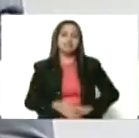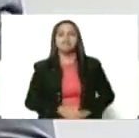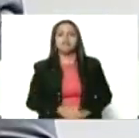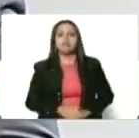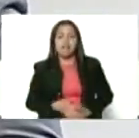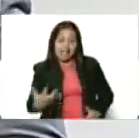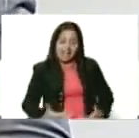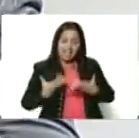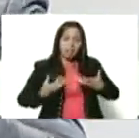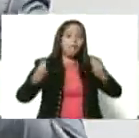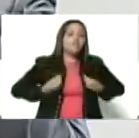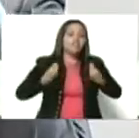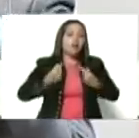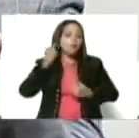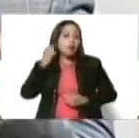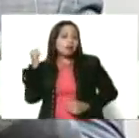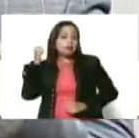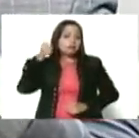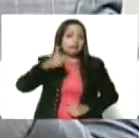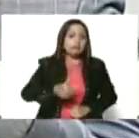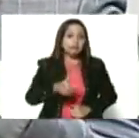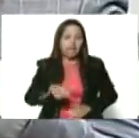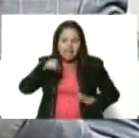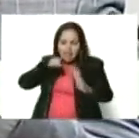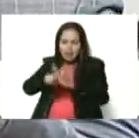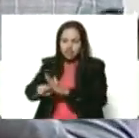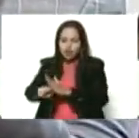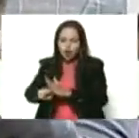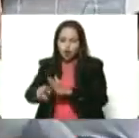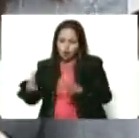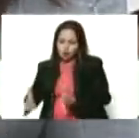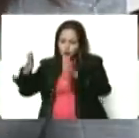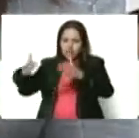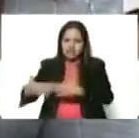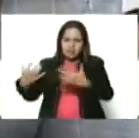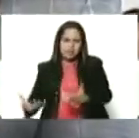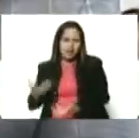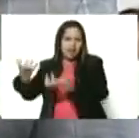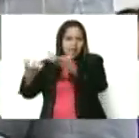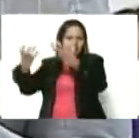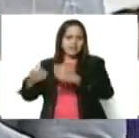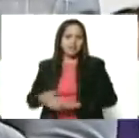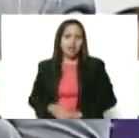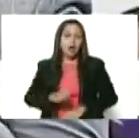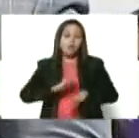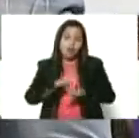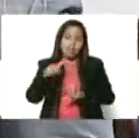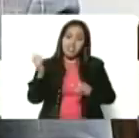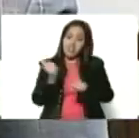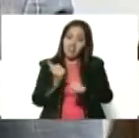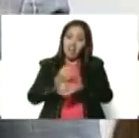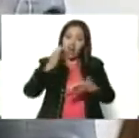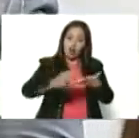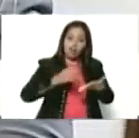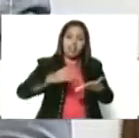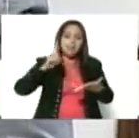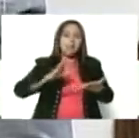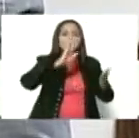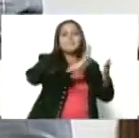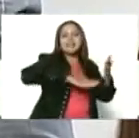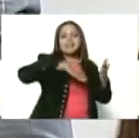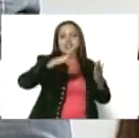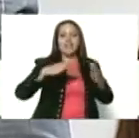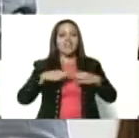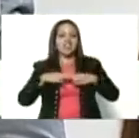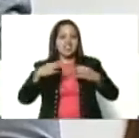quemó vivas, presidente. Y en la chimenea, porque ellas además de ser costureras, tintaban las telas. Ese